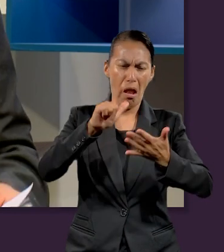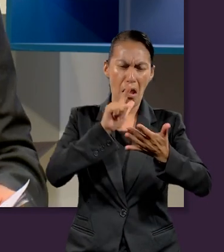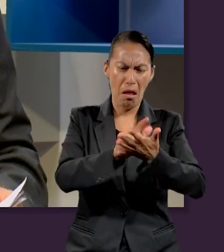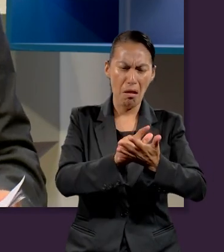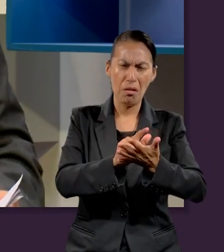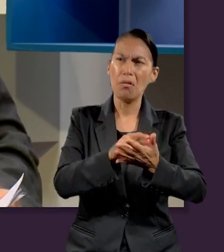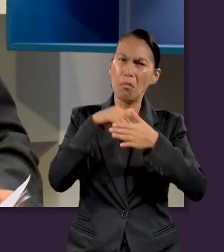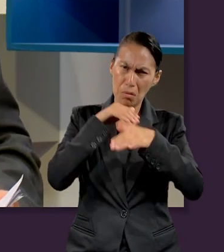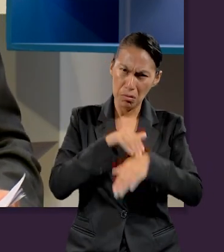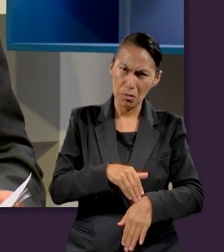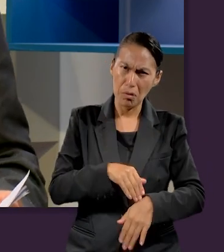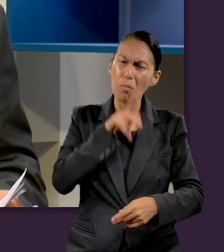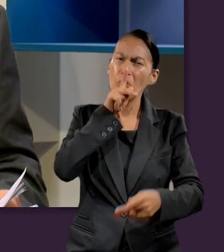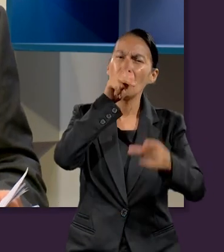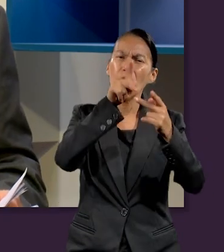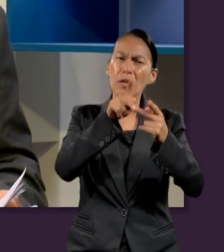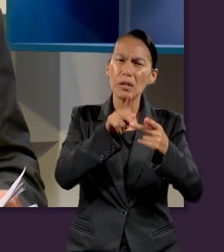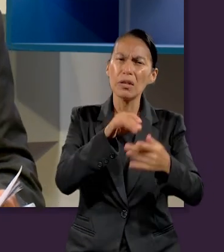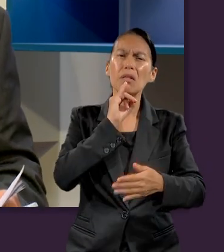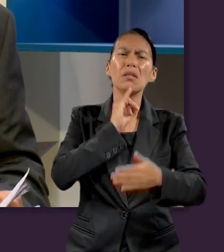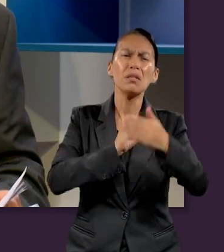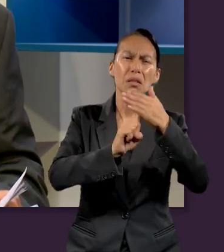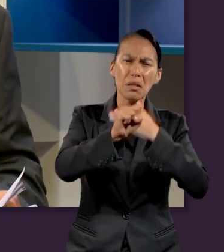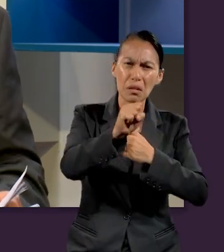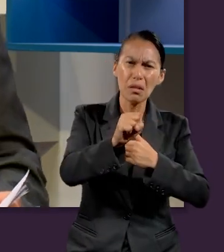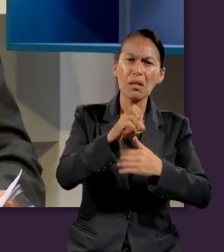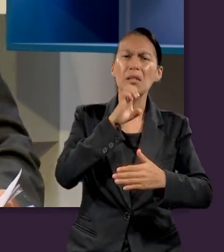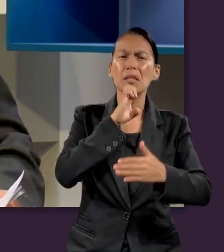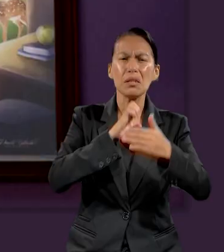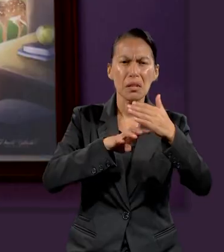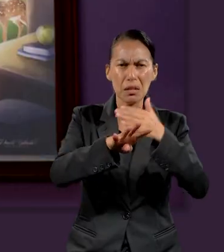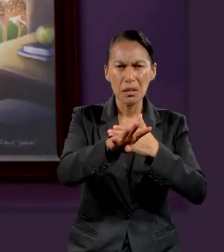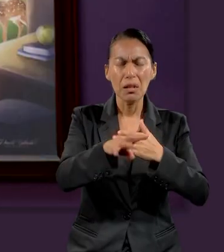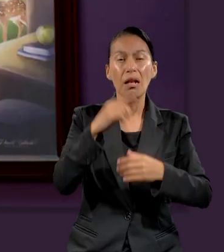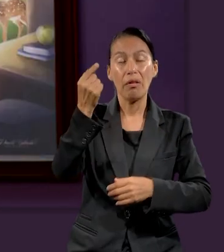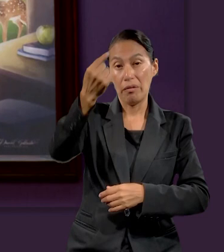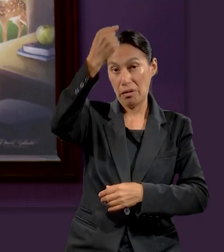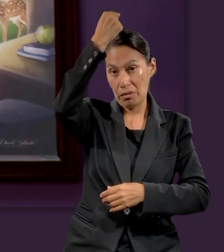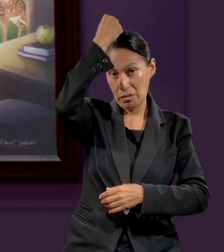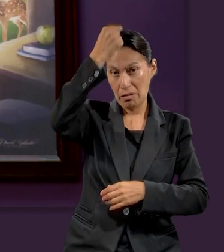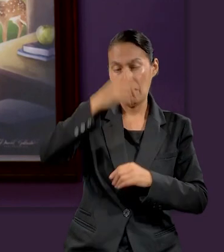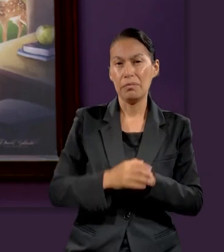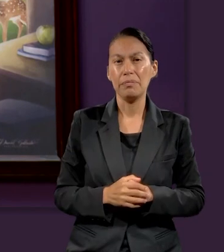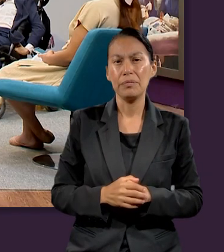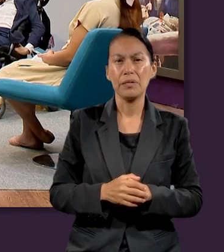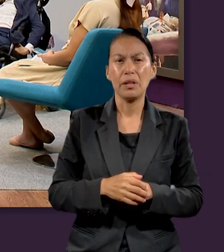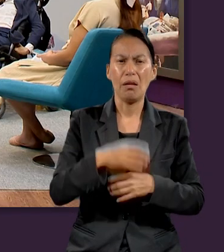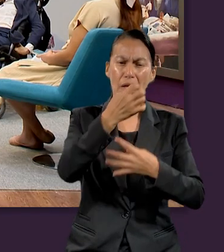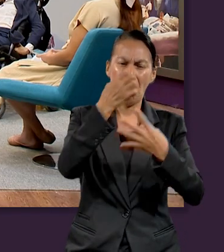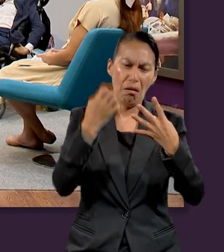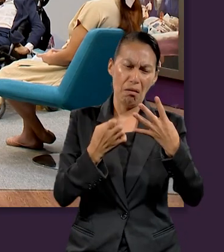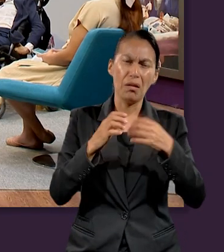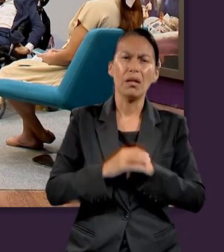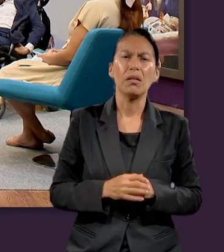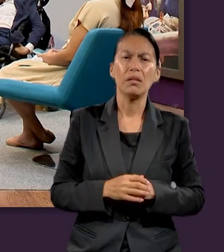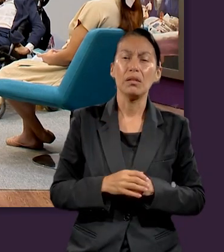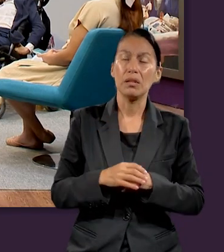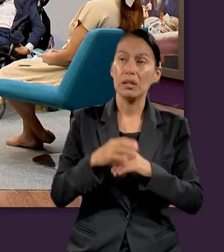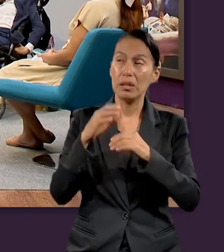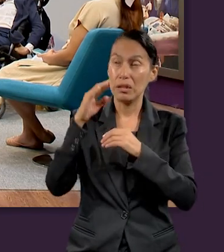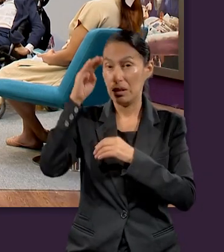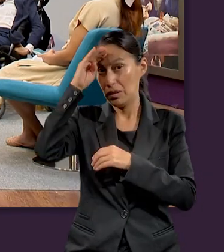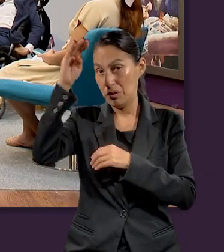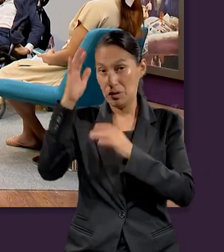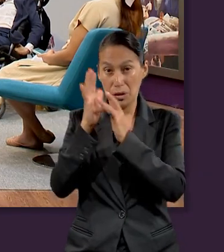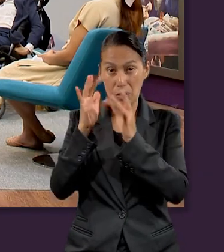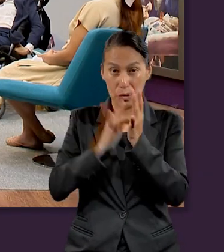el sábado, los profetas, Isaías, Ezequiel, Daniel, los evangelios, el